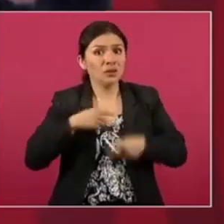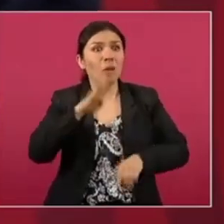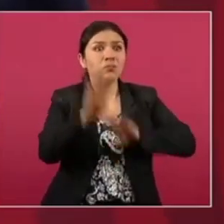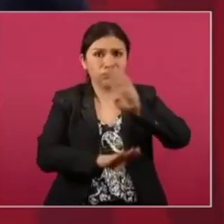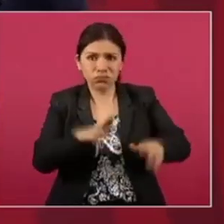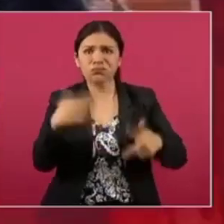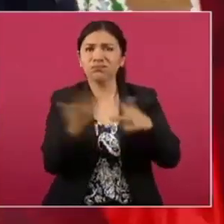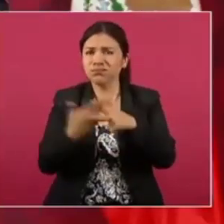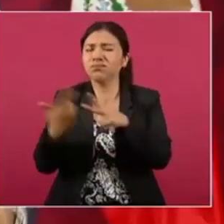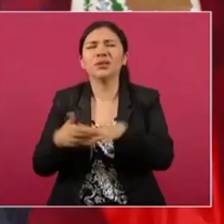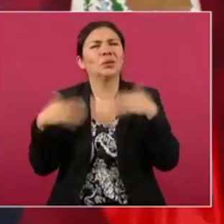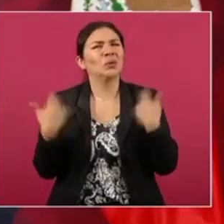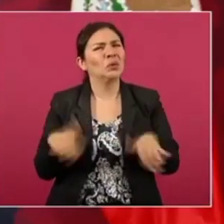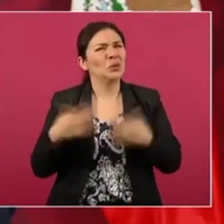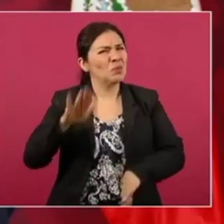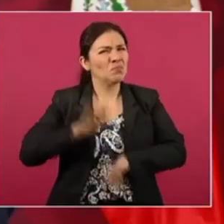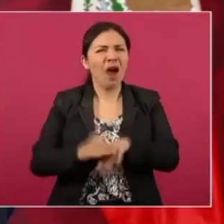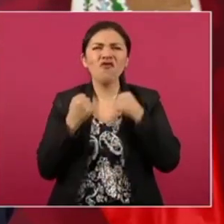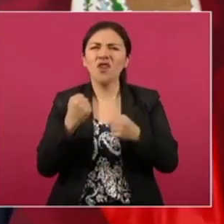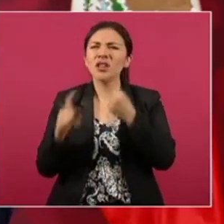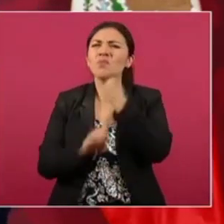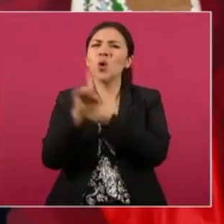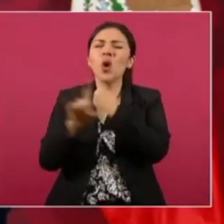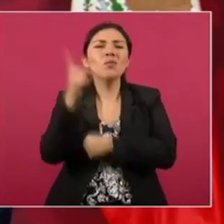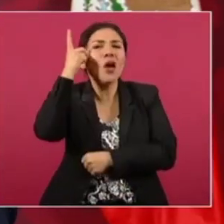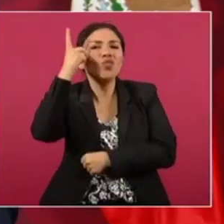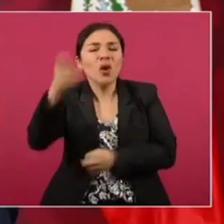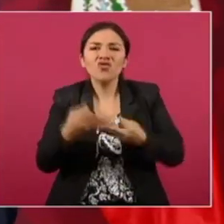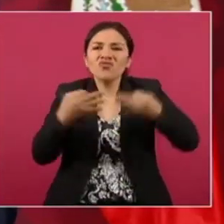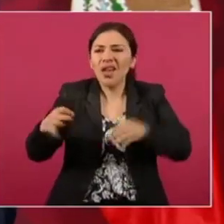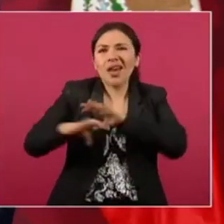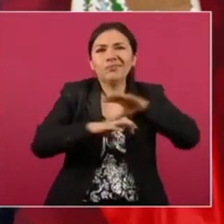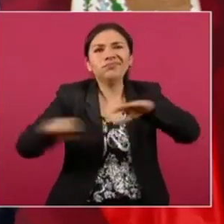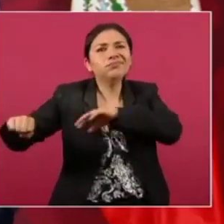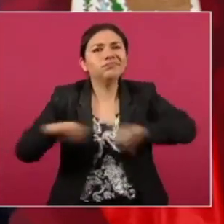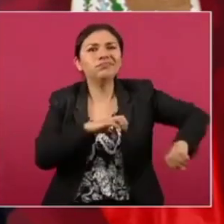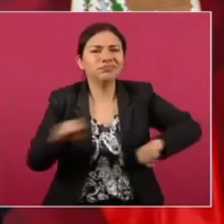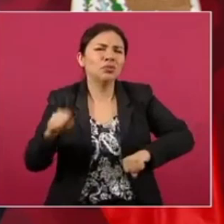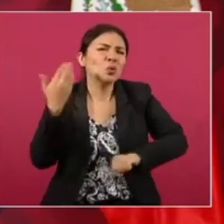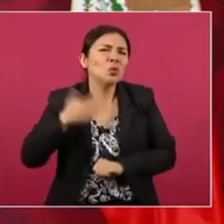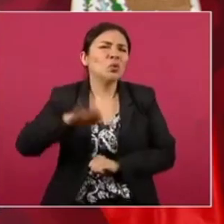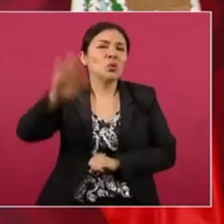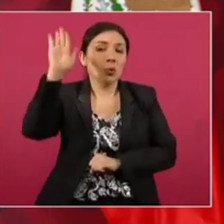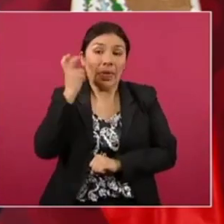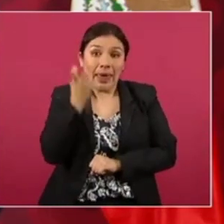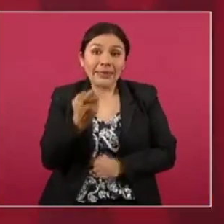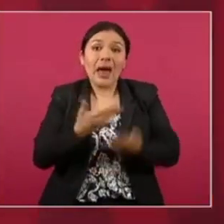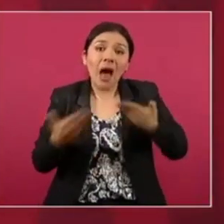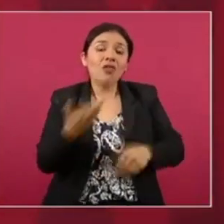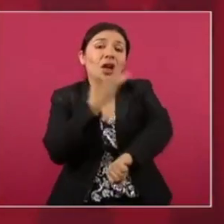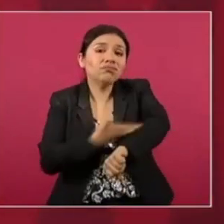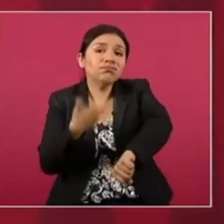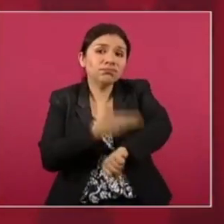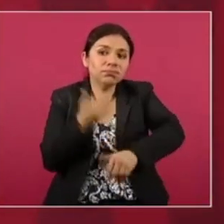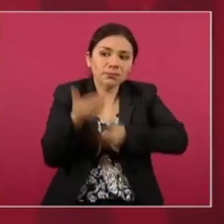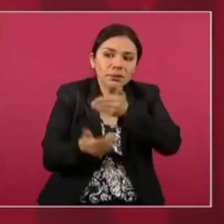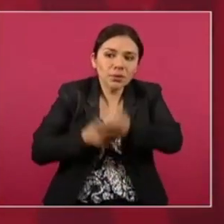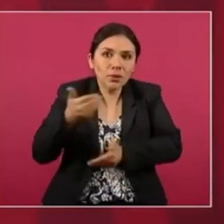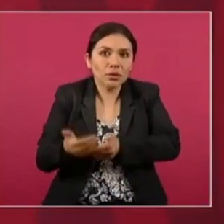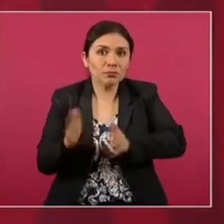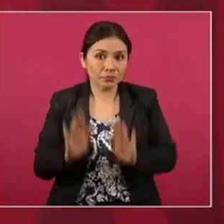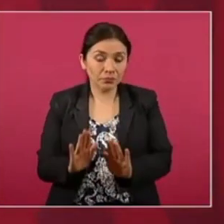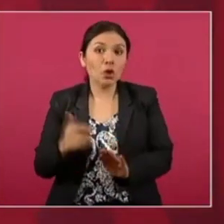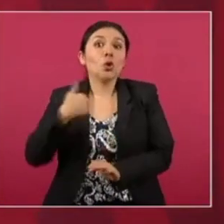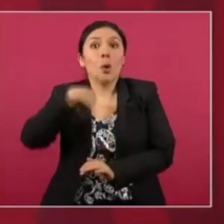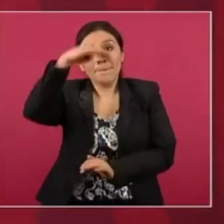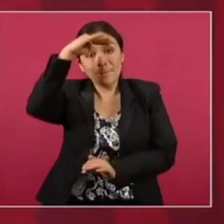o son de esos conflictos agrarios de mucho tiempo y ya vamos avanzando. y